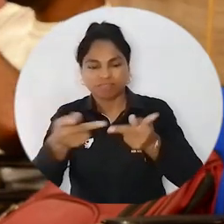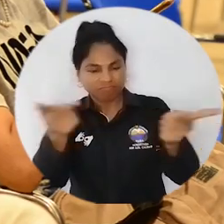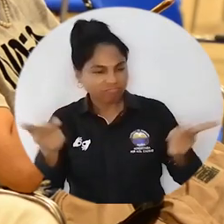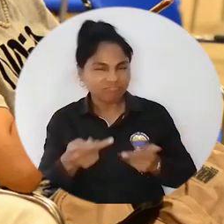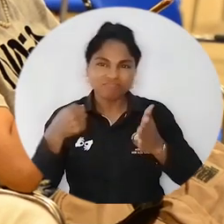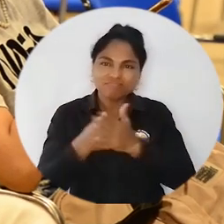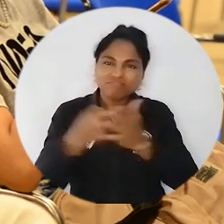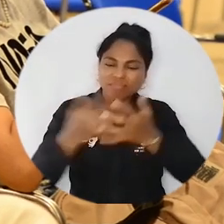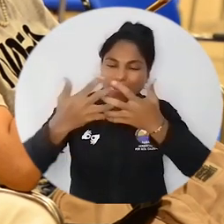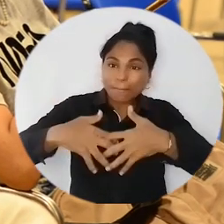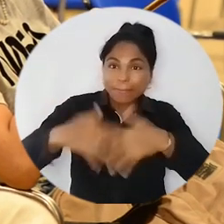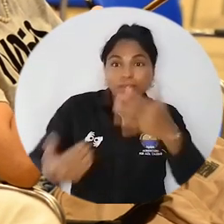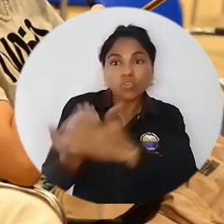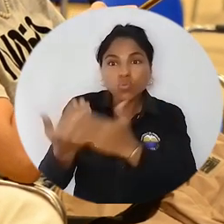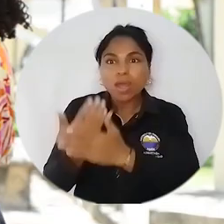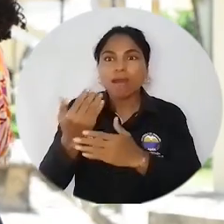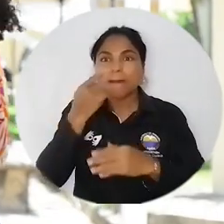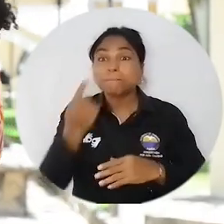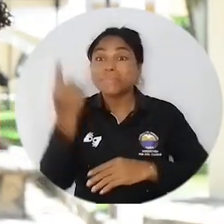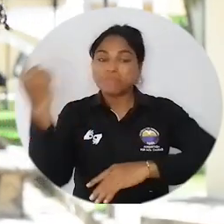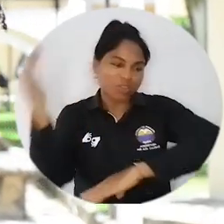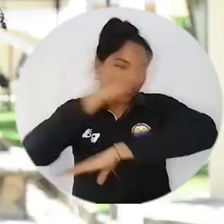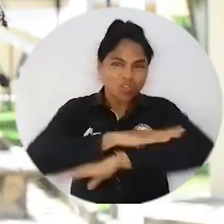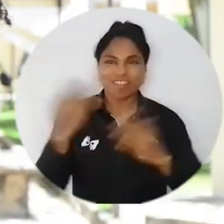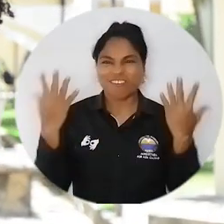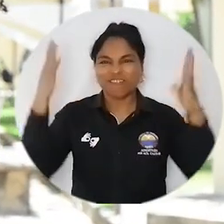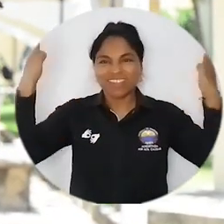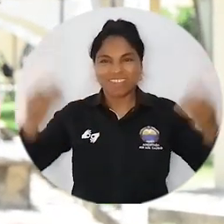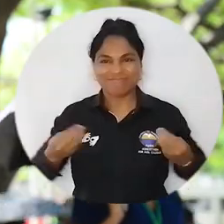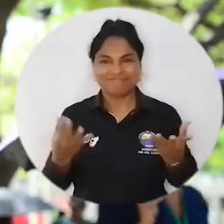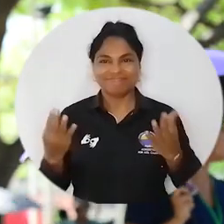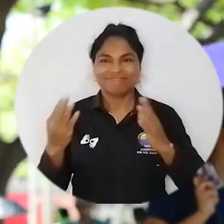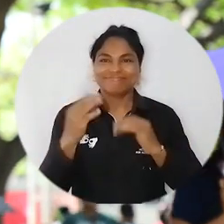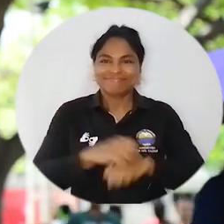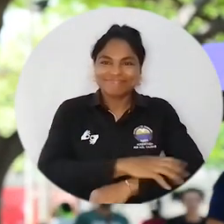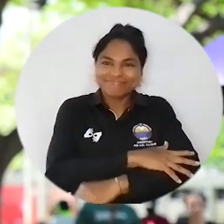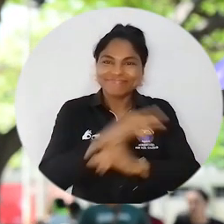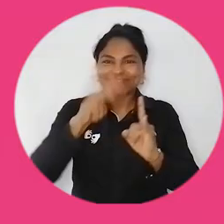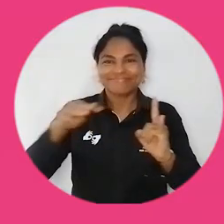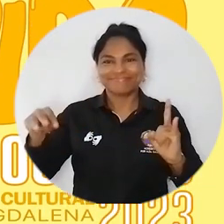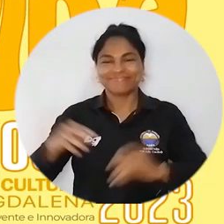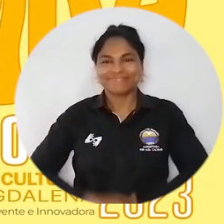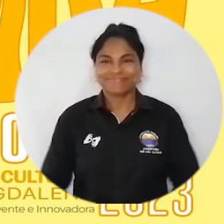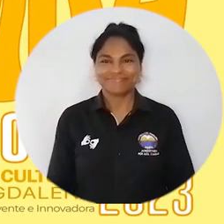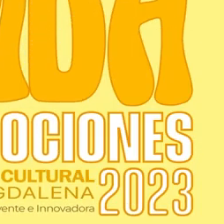espacios para impulsar el emprendimiento, inició el primer día del Festival de la Vida y las Emociones en Unimagdalena.